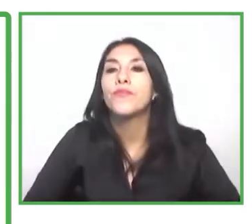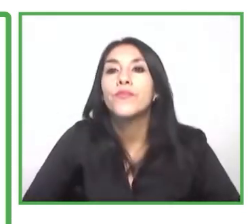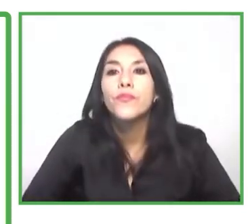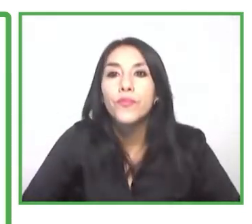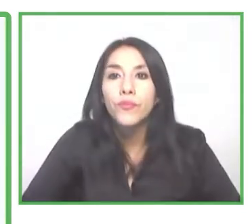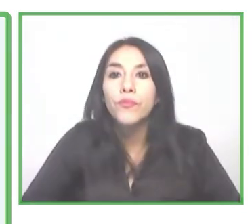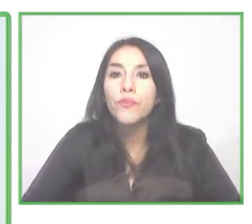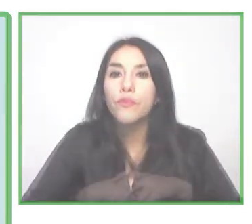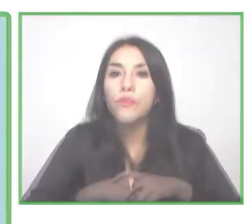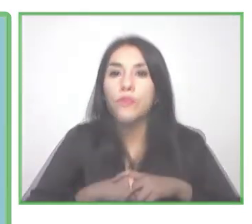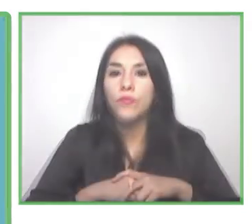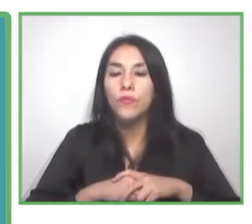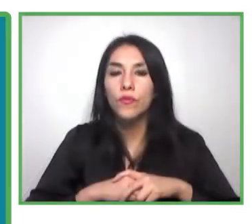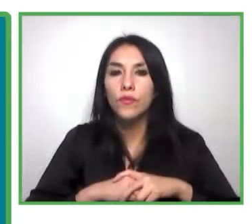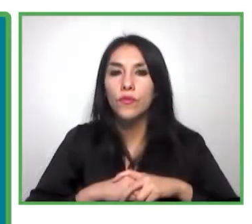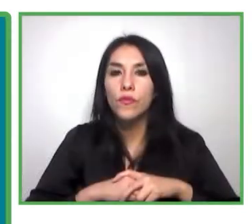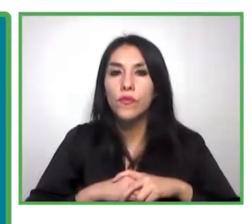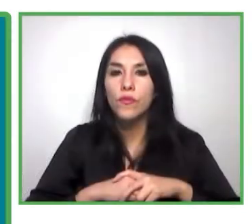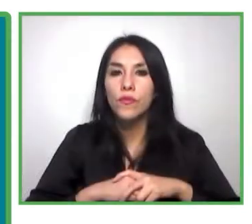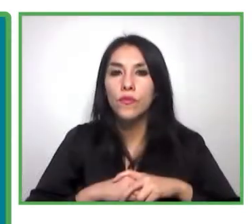¡Gracias! ¡Gracias!